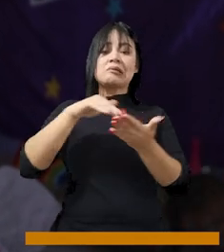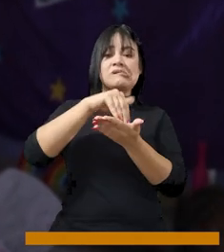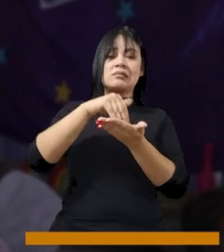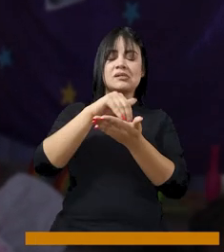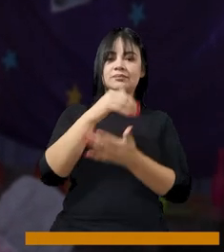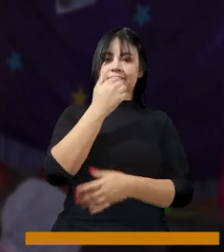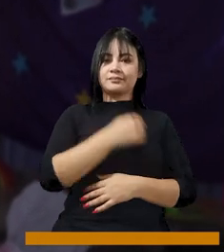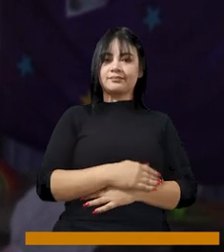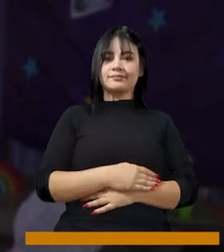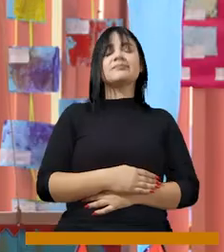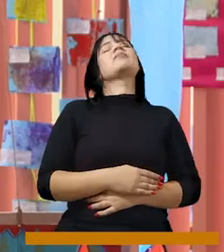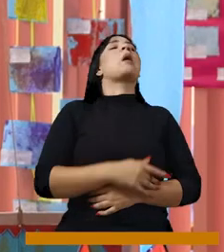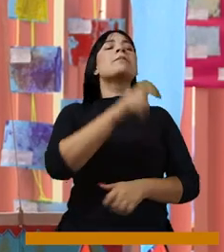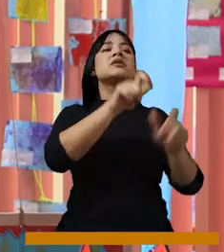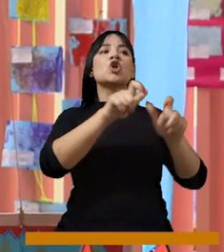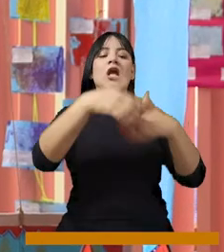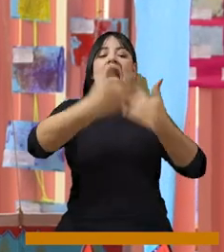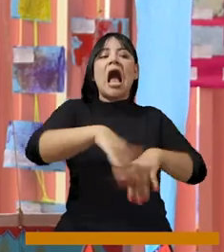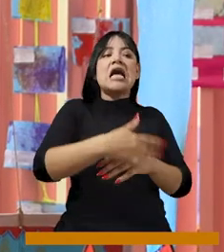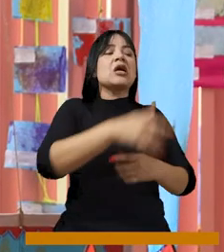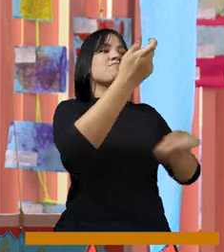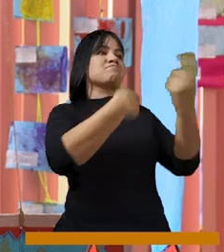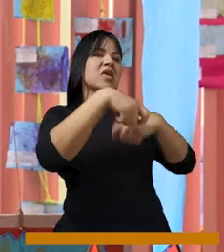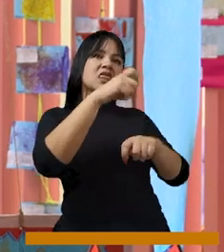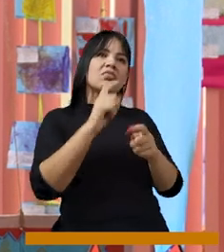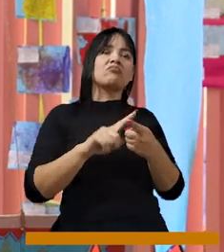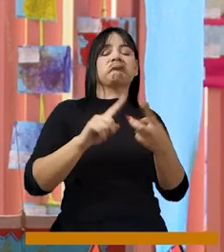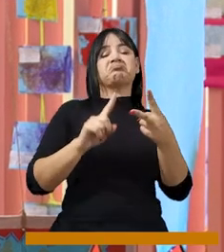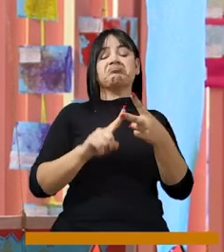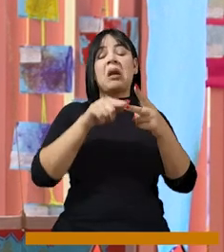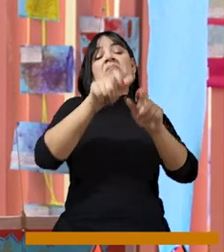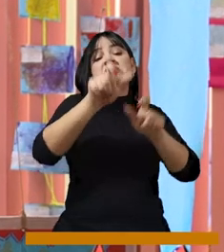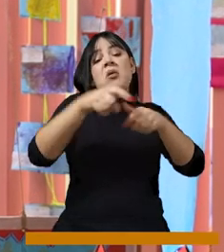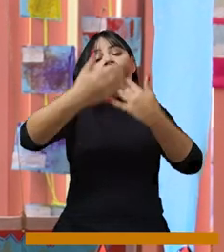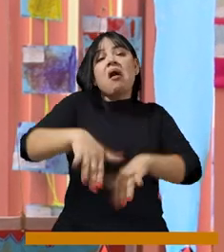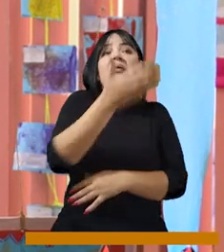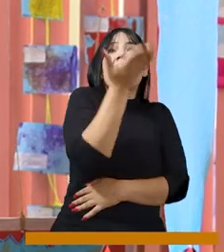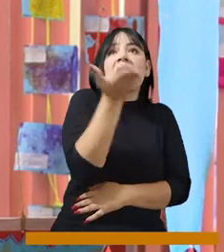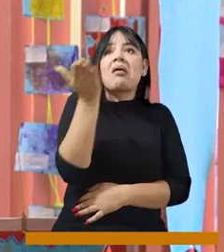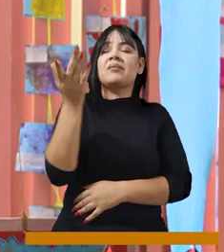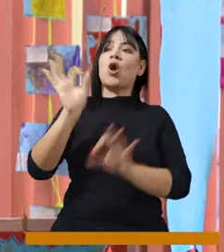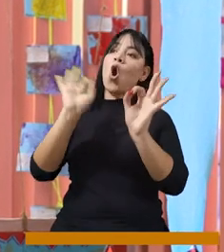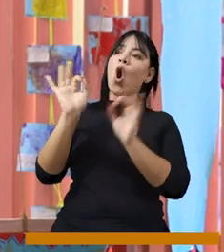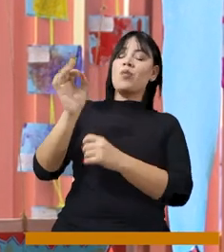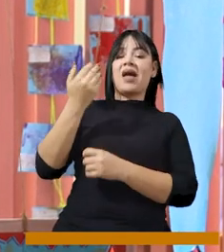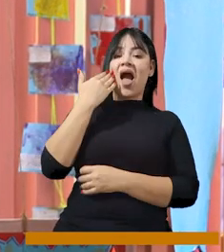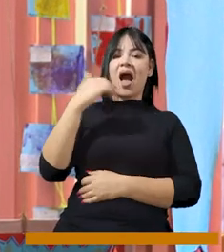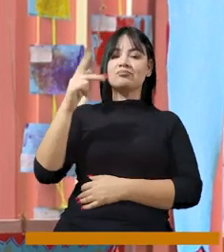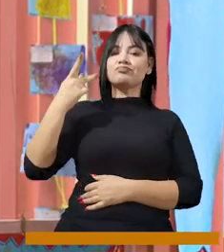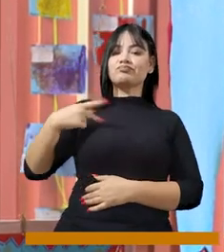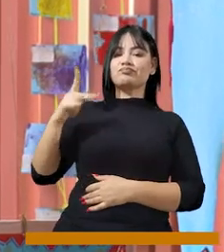en situaciones de vulnerabilidad. Como lo son venteros informales, personas en situación de calle, trabajadoras